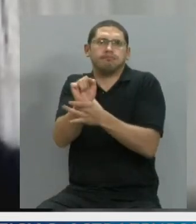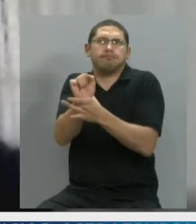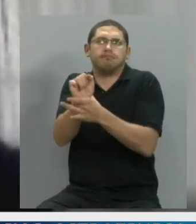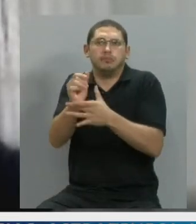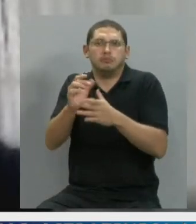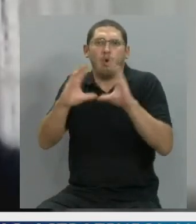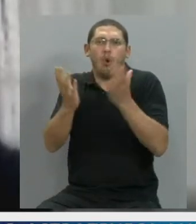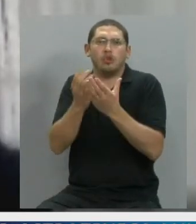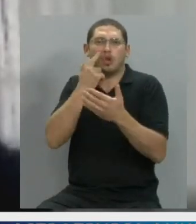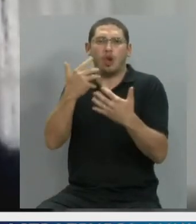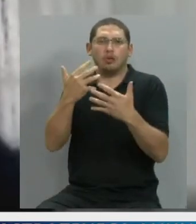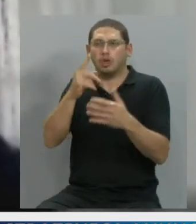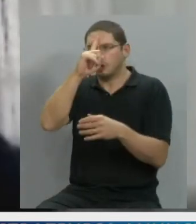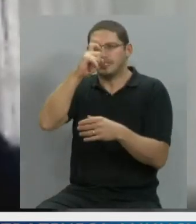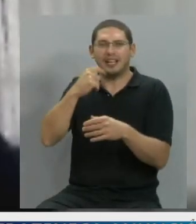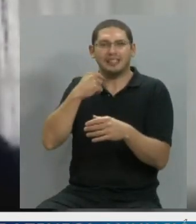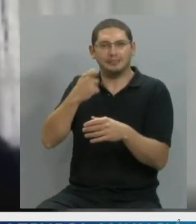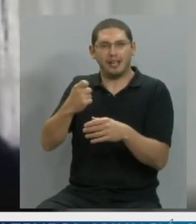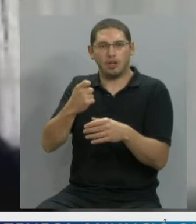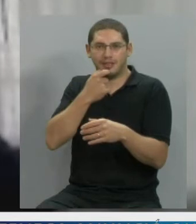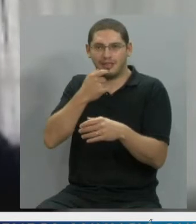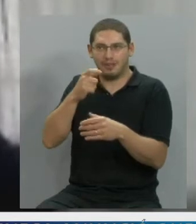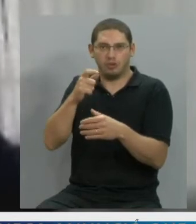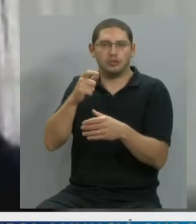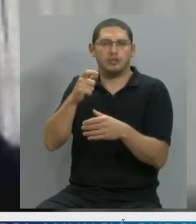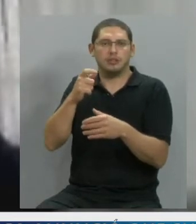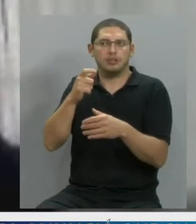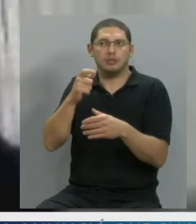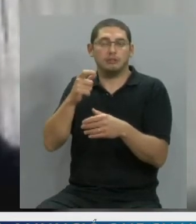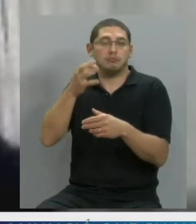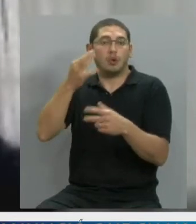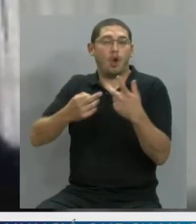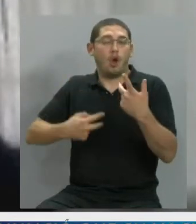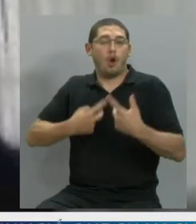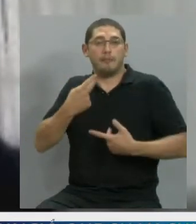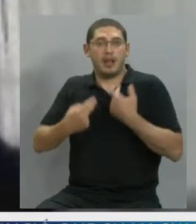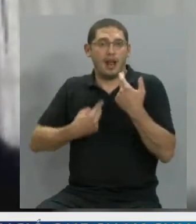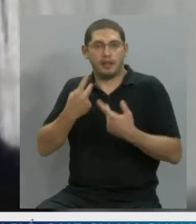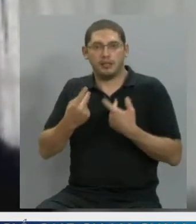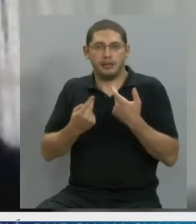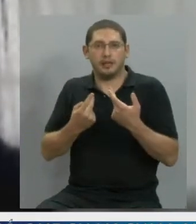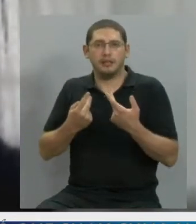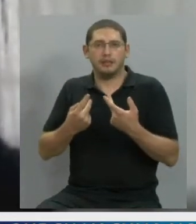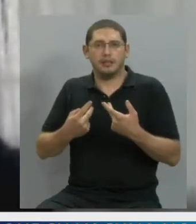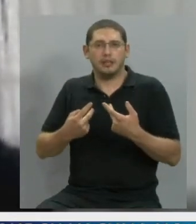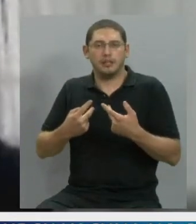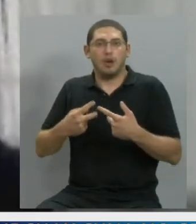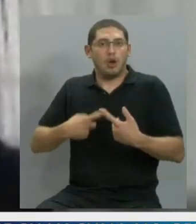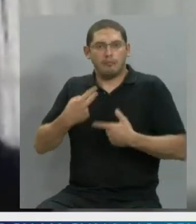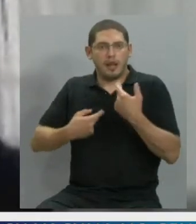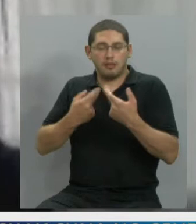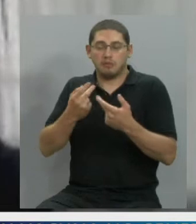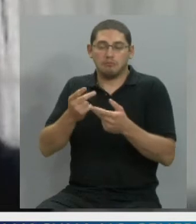fallecido en el Hospital Español. De Mendoza, por una intervención que habían hecho mal, ha